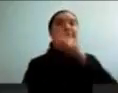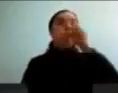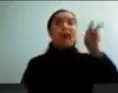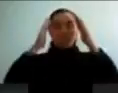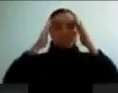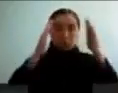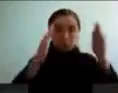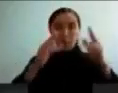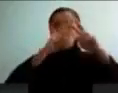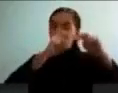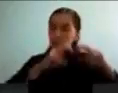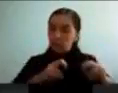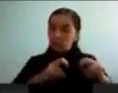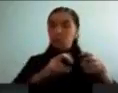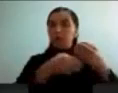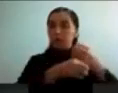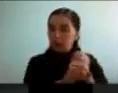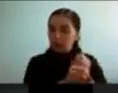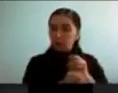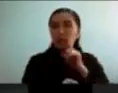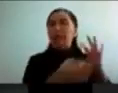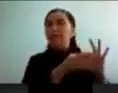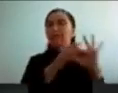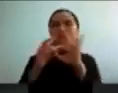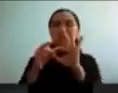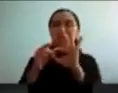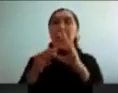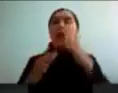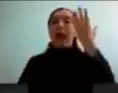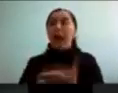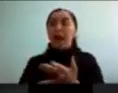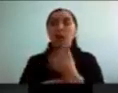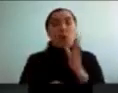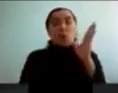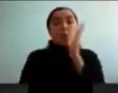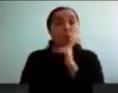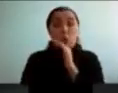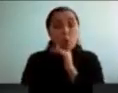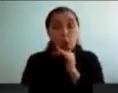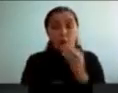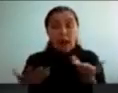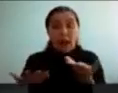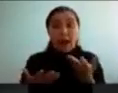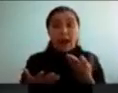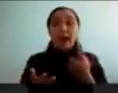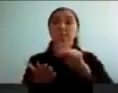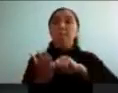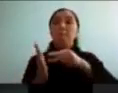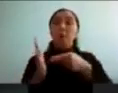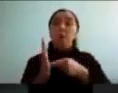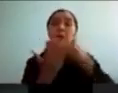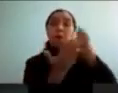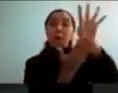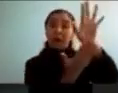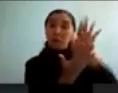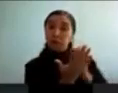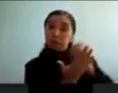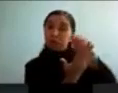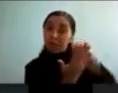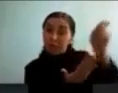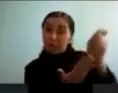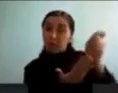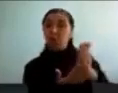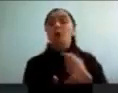sus implicancias y si hay o no existen problemas en el diagnóstico y qué tipo de diagnóstico realizamos hoy día.